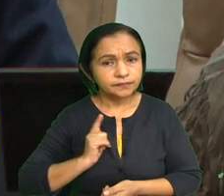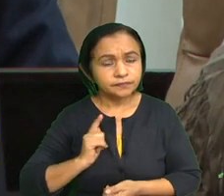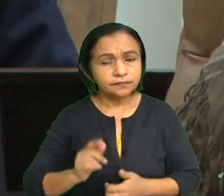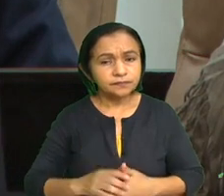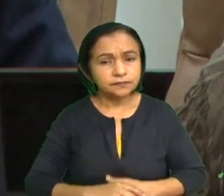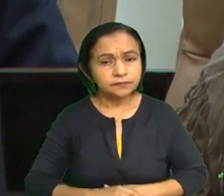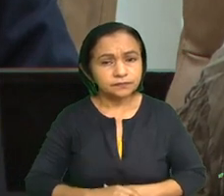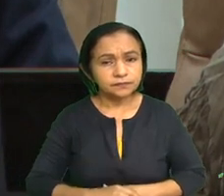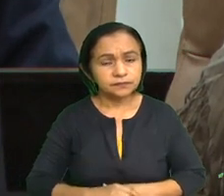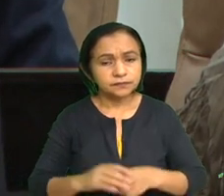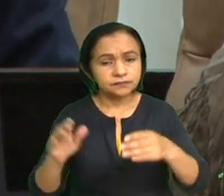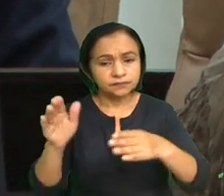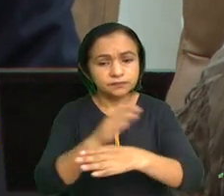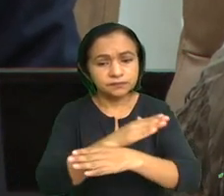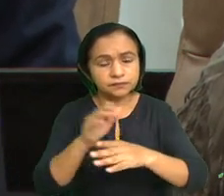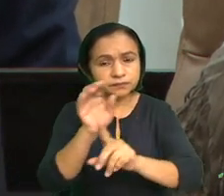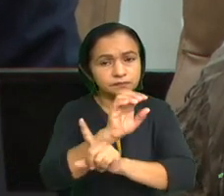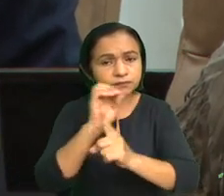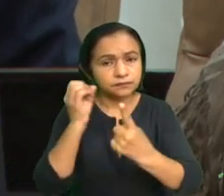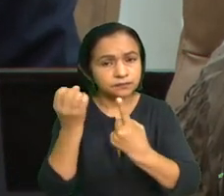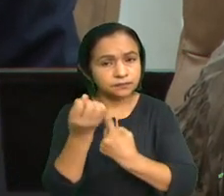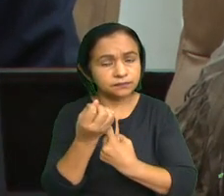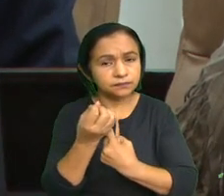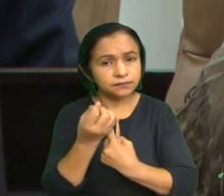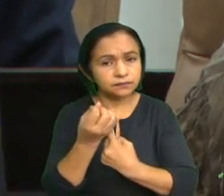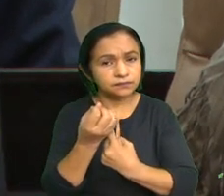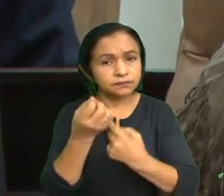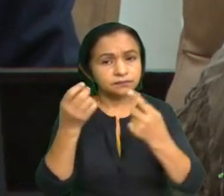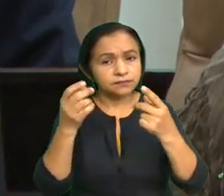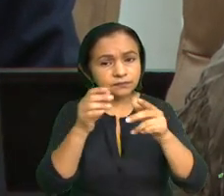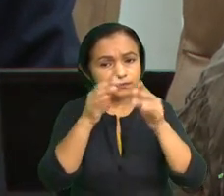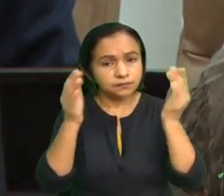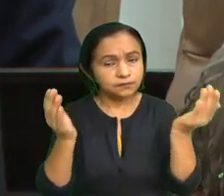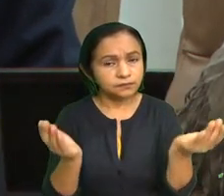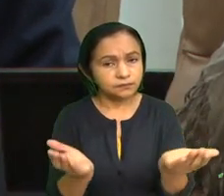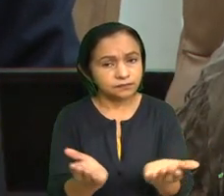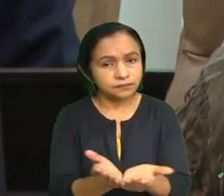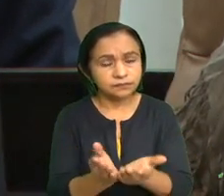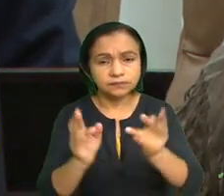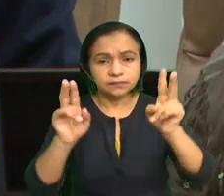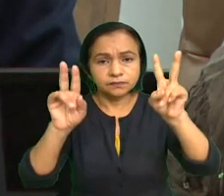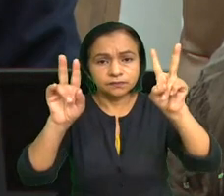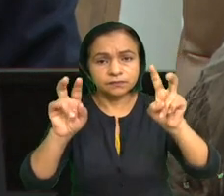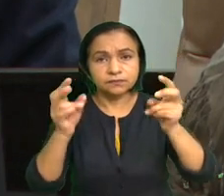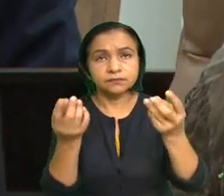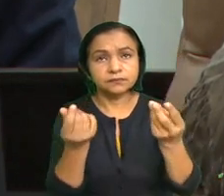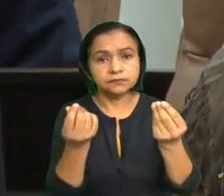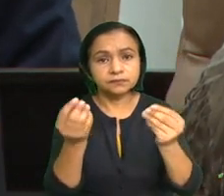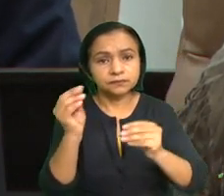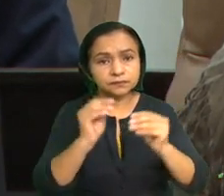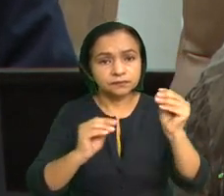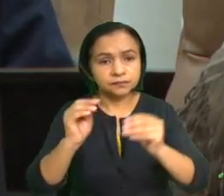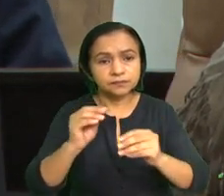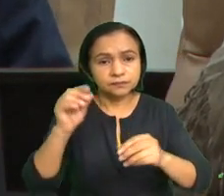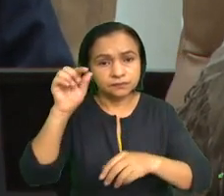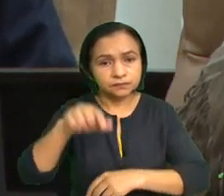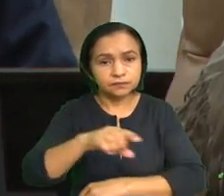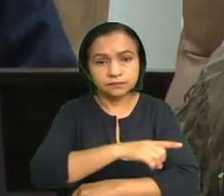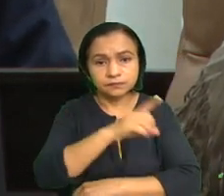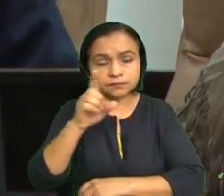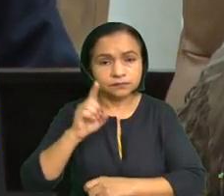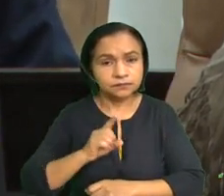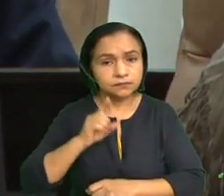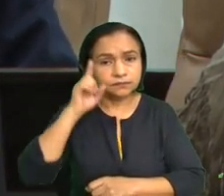las organizaciones planetarias en materia económica. Hoy, con el desarrollo